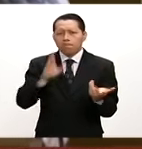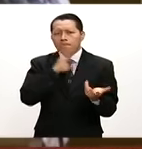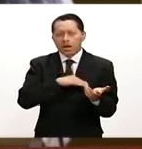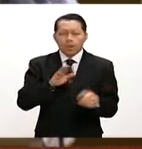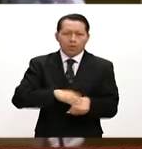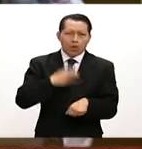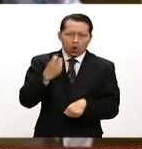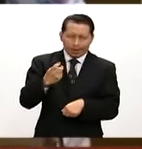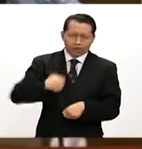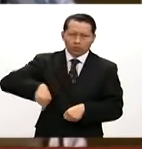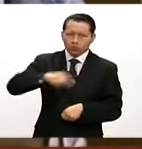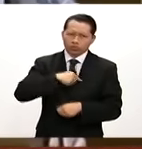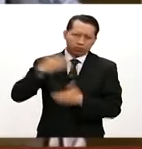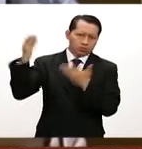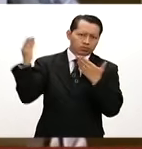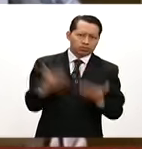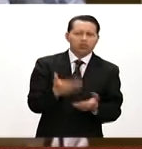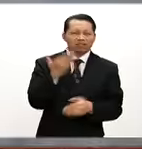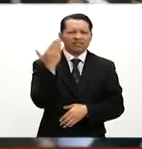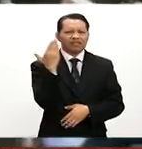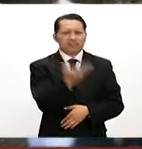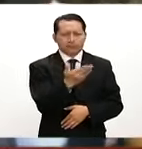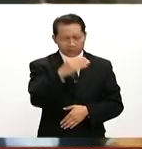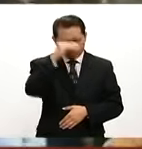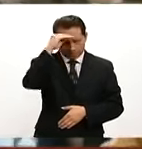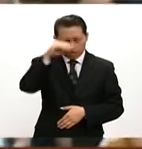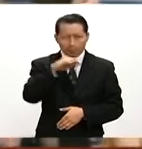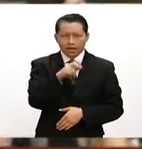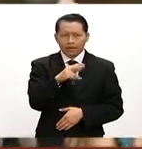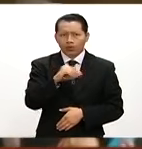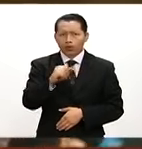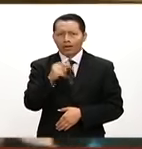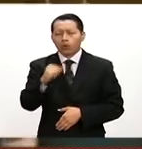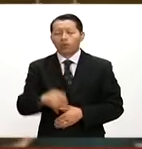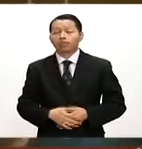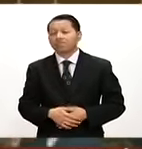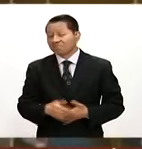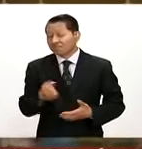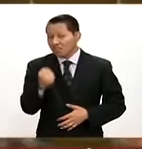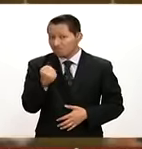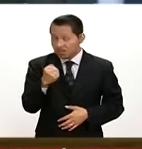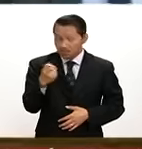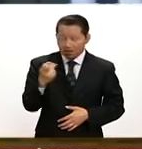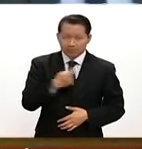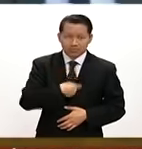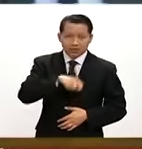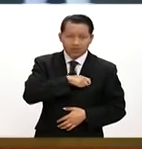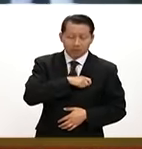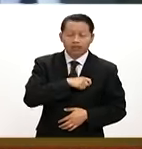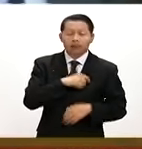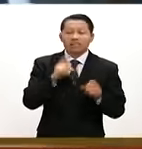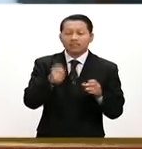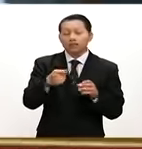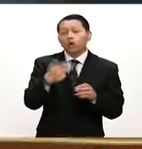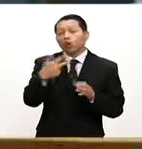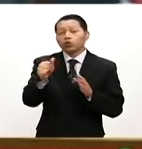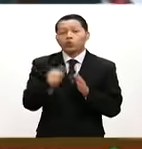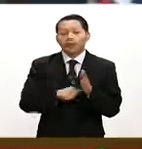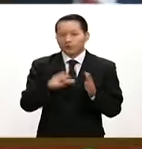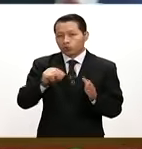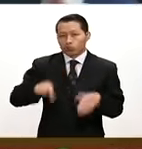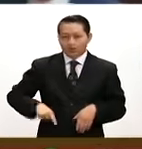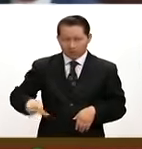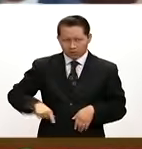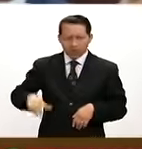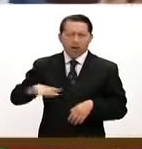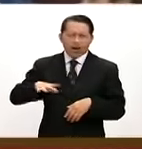nosotros aquí. Entienda, señor Mariano Rajoy. De ese nivel la polarización también en España. A más de ocho meses sin gobierno el Parlamento tiene hasta